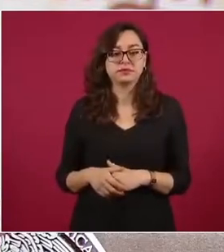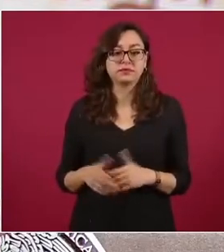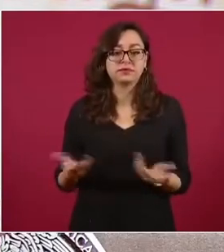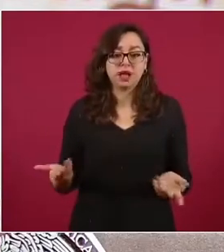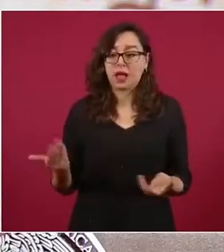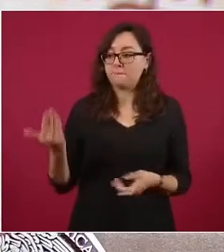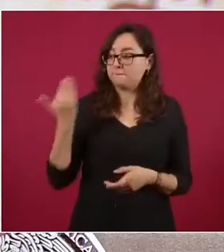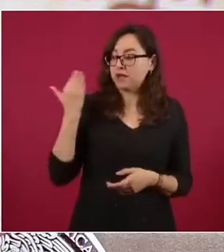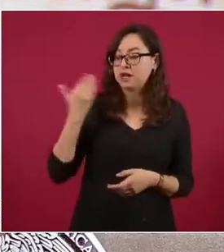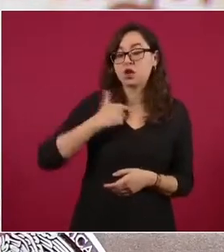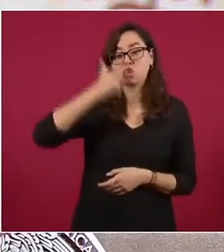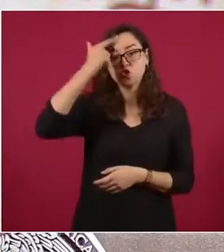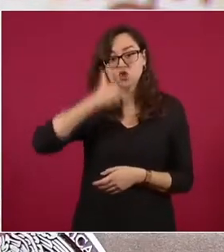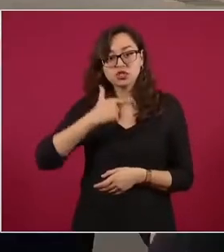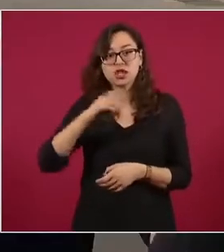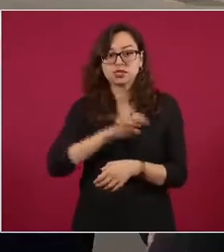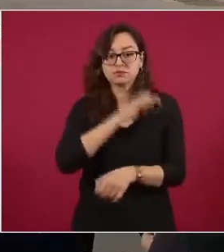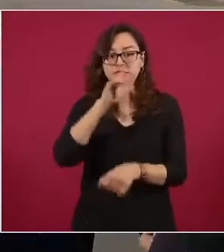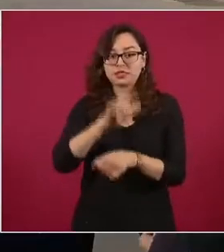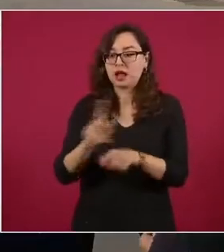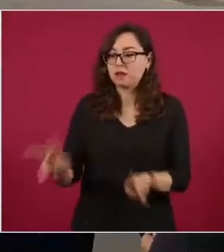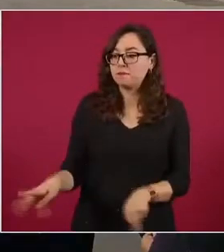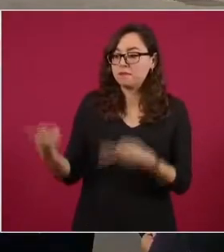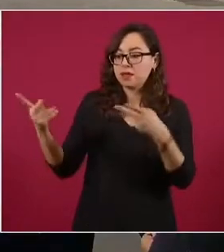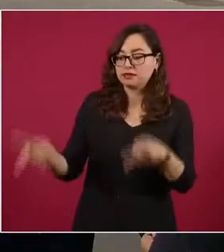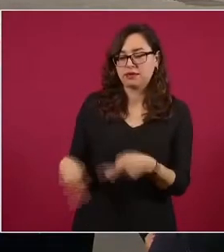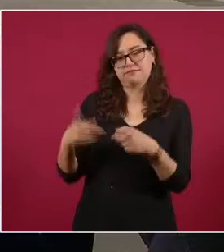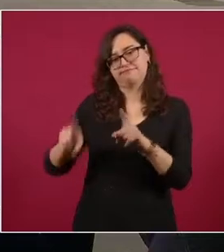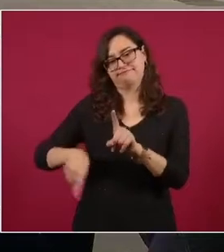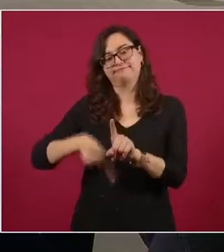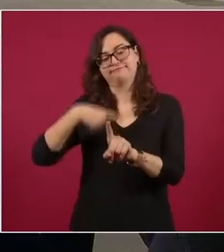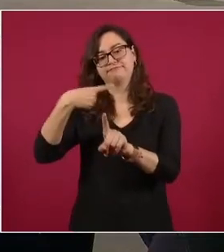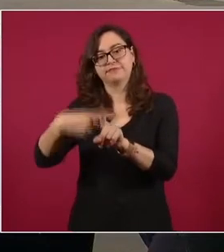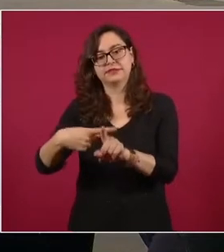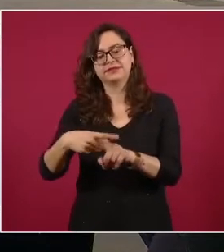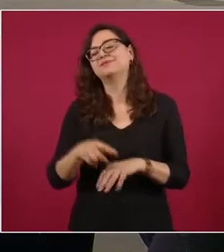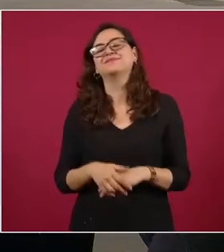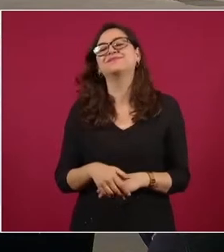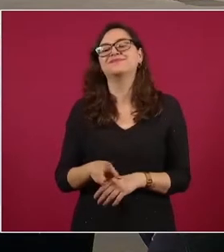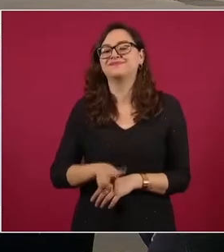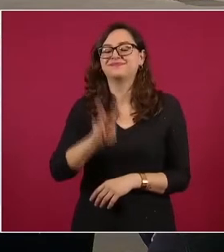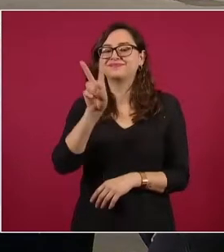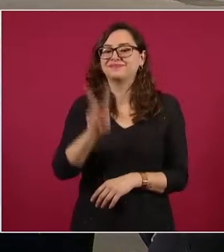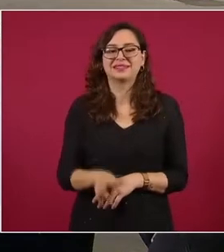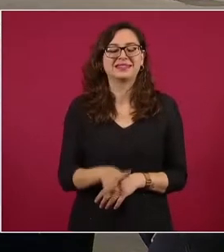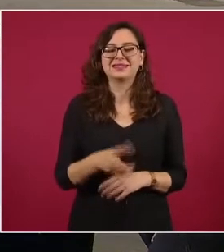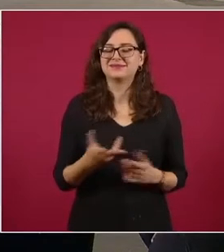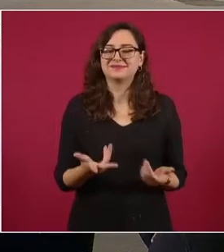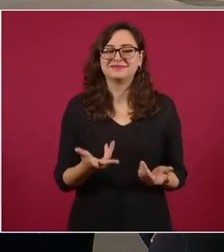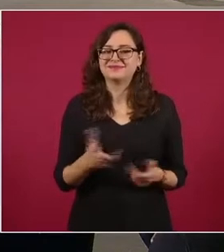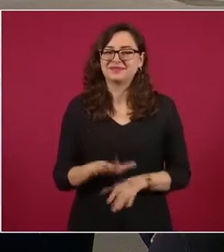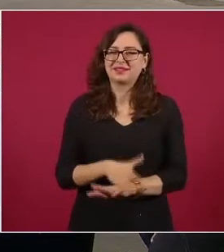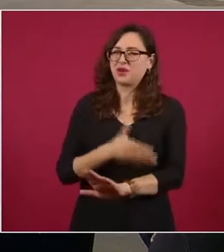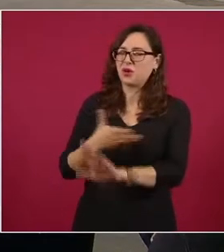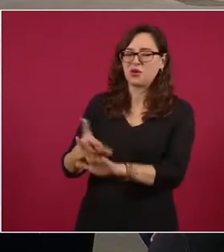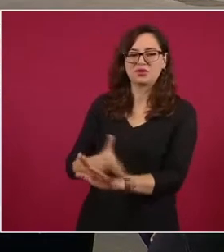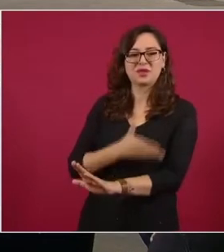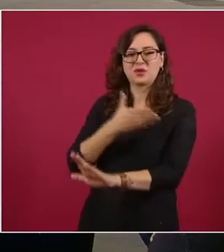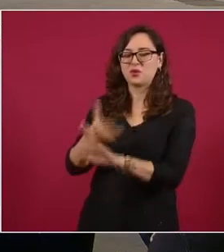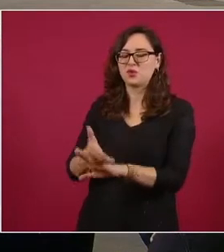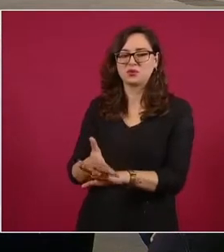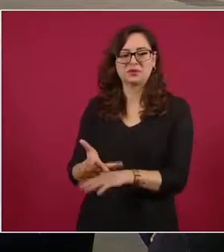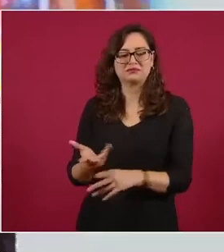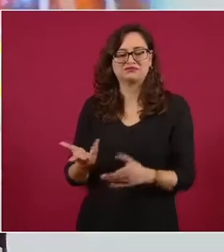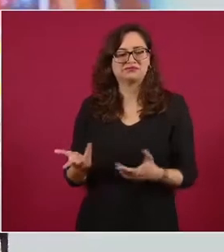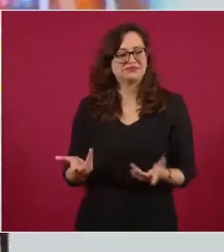Fondo de Cultura Económica. Parece absurdo este envilecimiento del periodismo cultural, que ahora se dedica